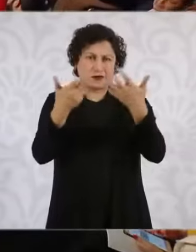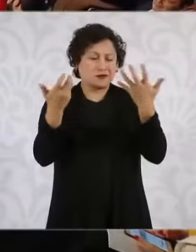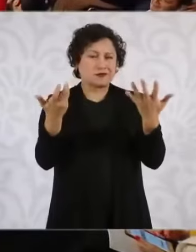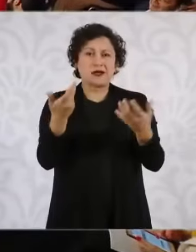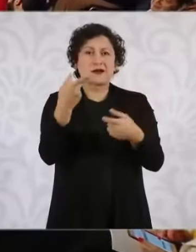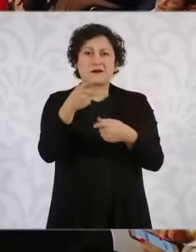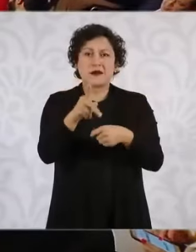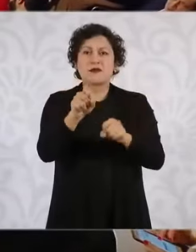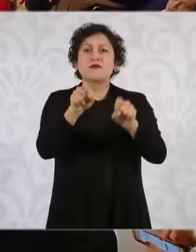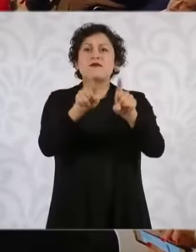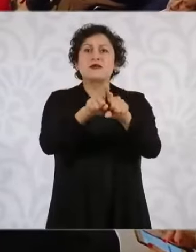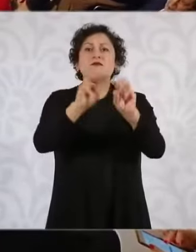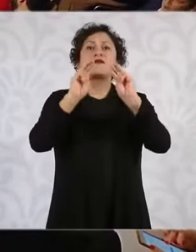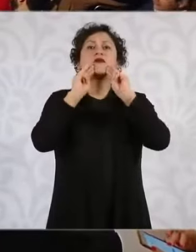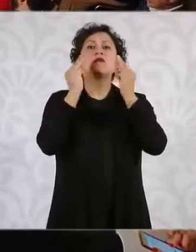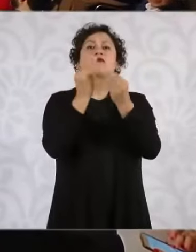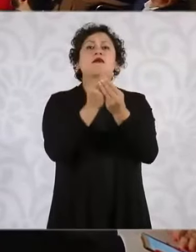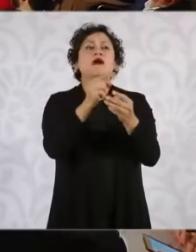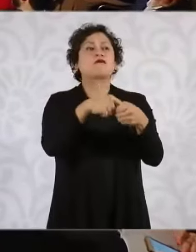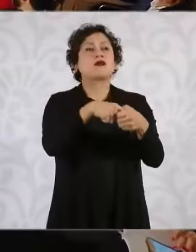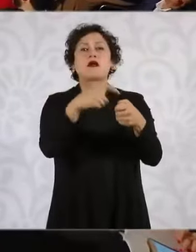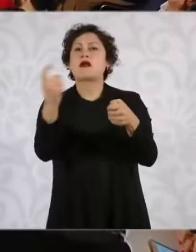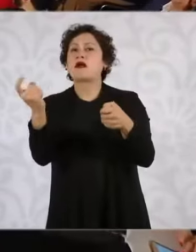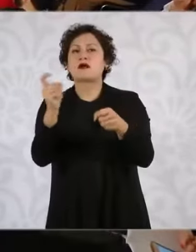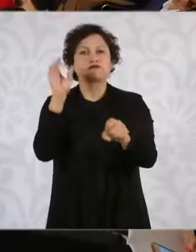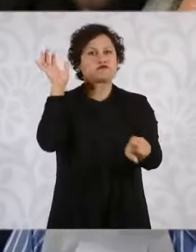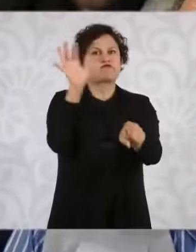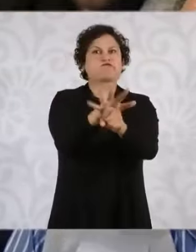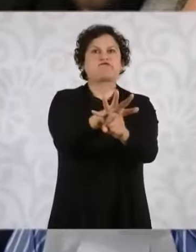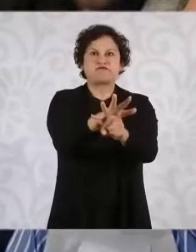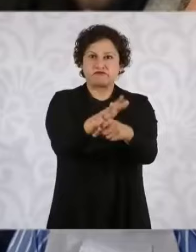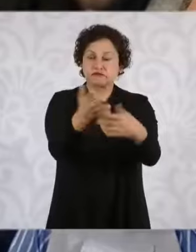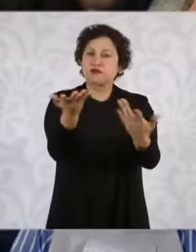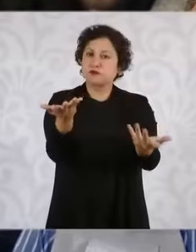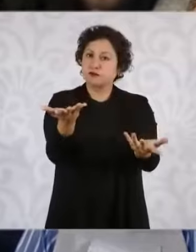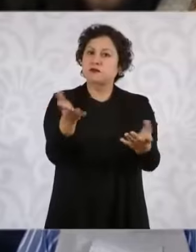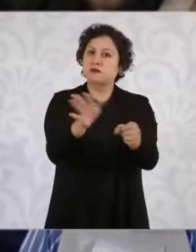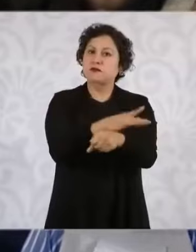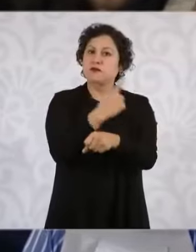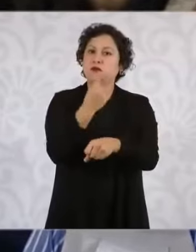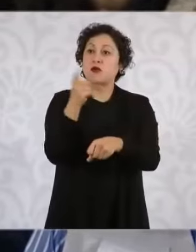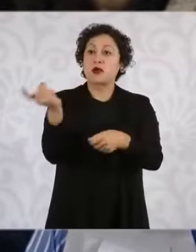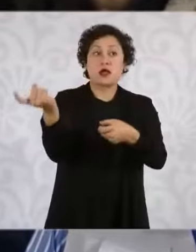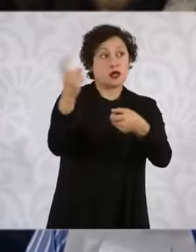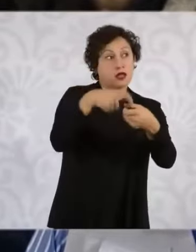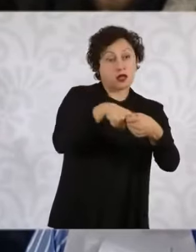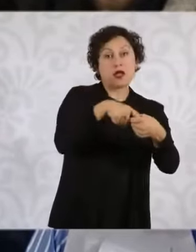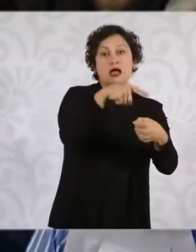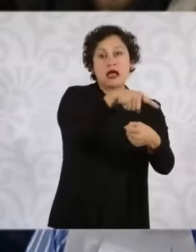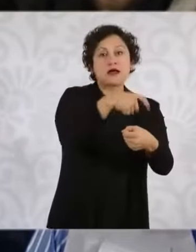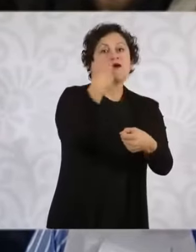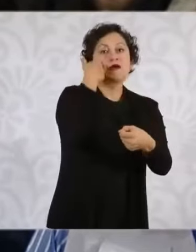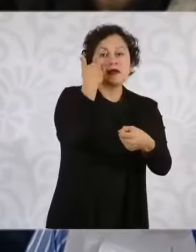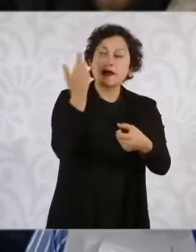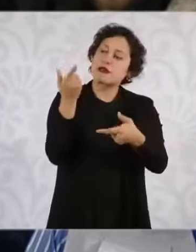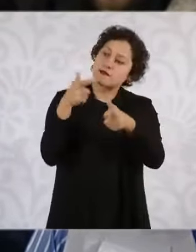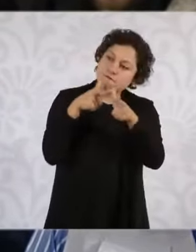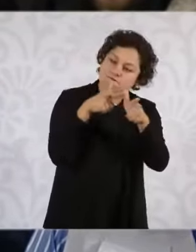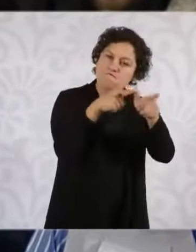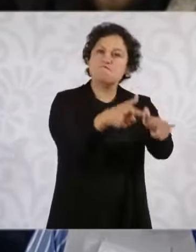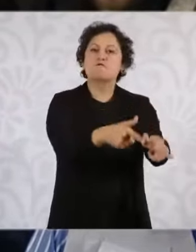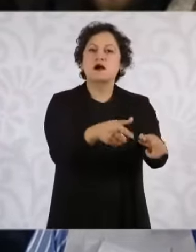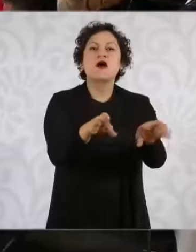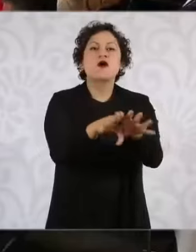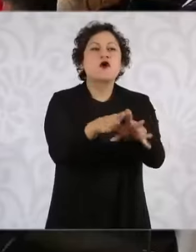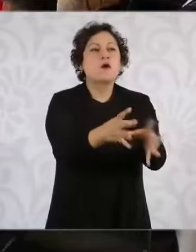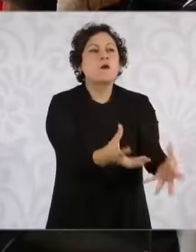Porque si ya caíste en eso, pues estos grupos tratan de que ellos continúen en eso. Entonces, ¿cómo rescatarlos de ahí?